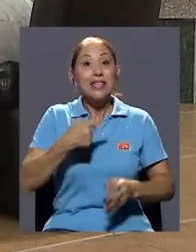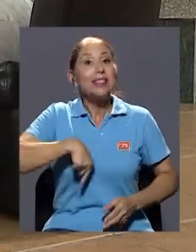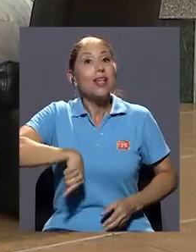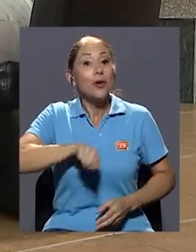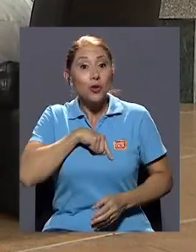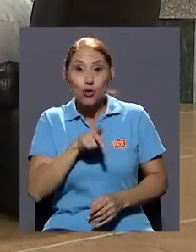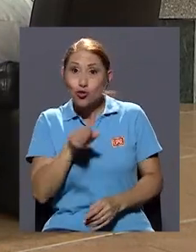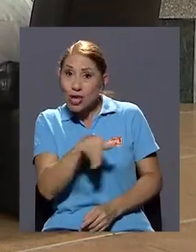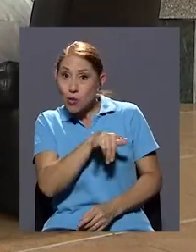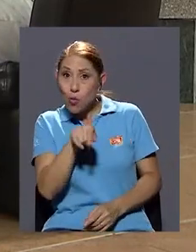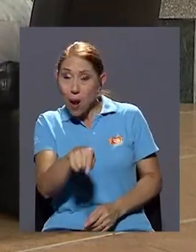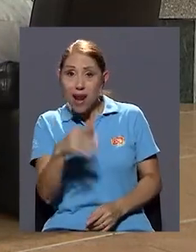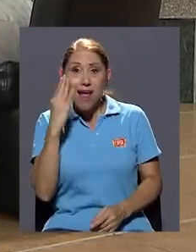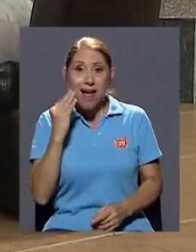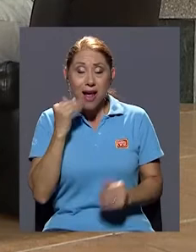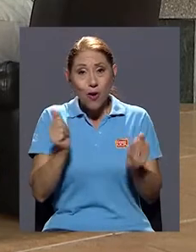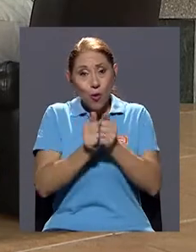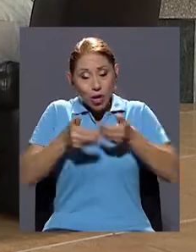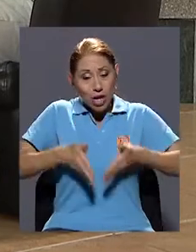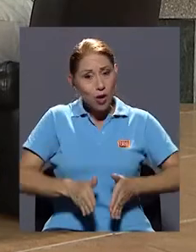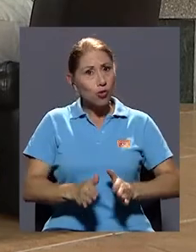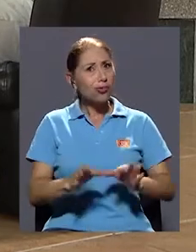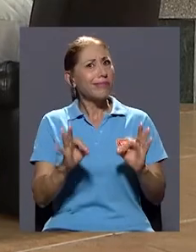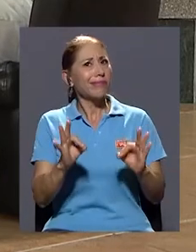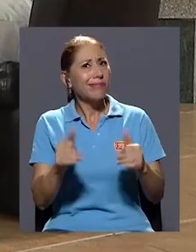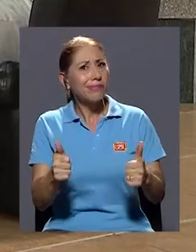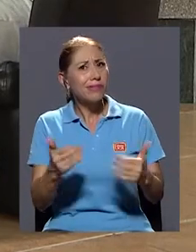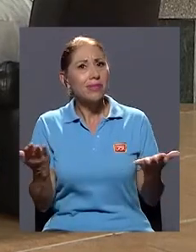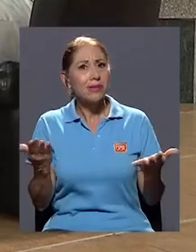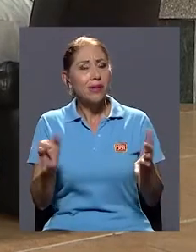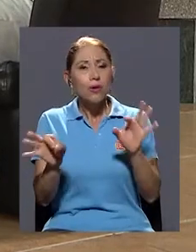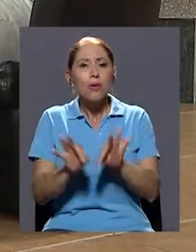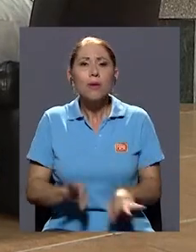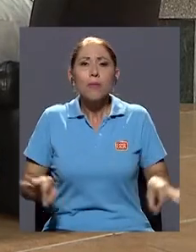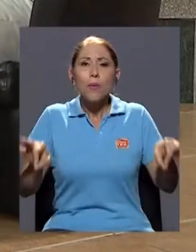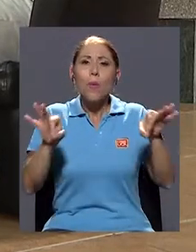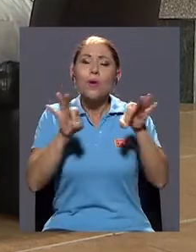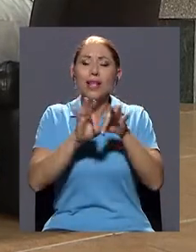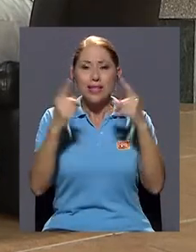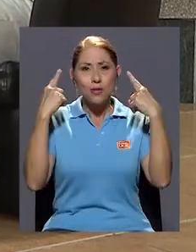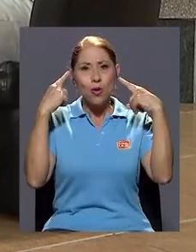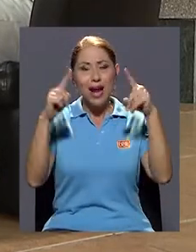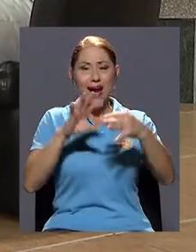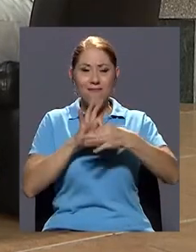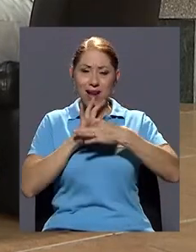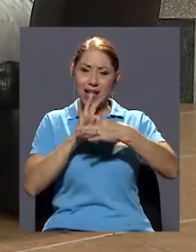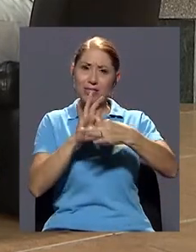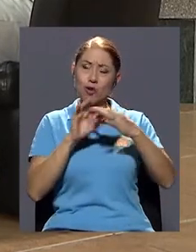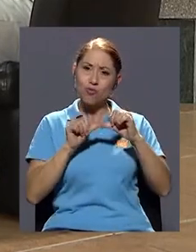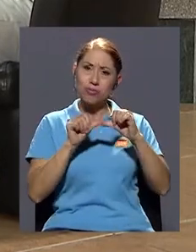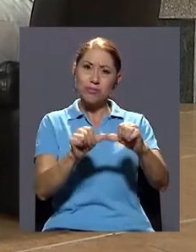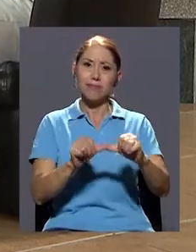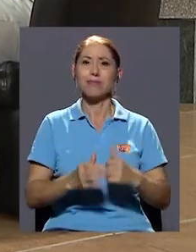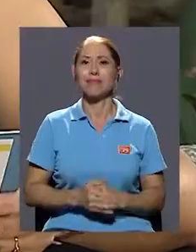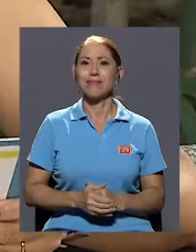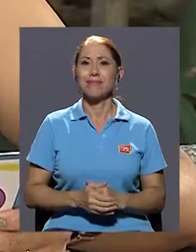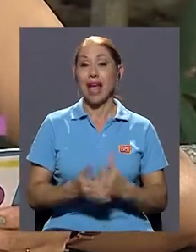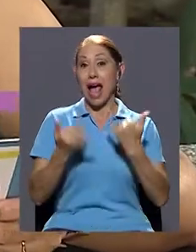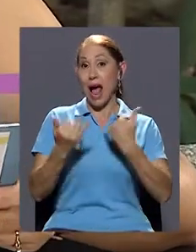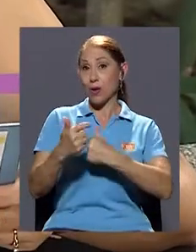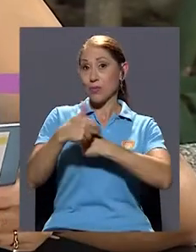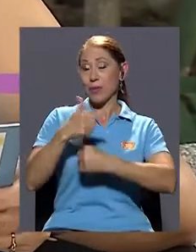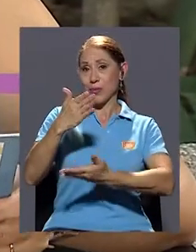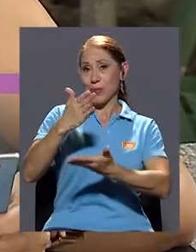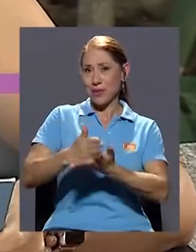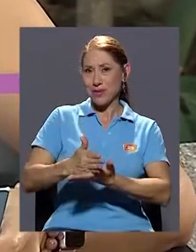nosotros a vivir con nuestras hijas e hijos, pues en buena hora, ¿verdad? Lo importante es lograr mantener la relación. Es momento